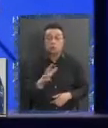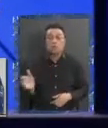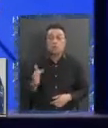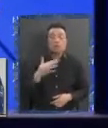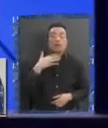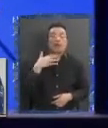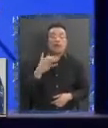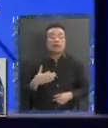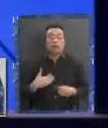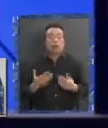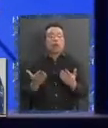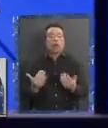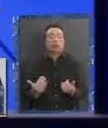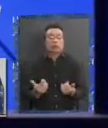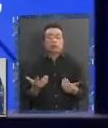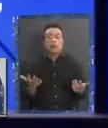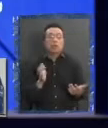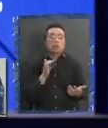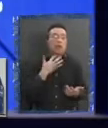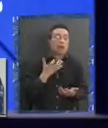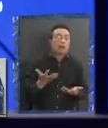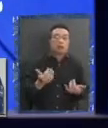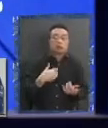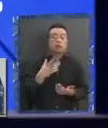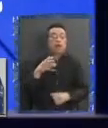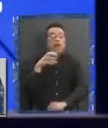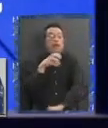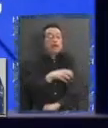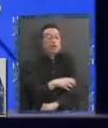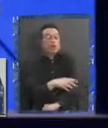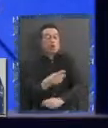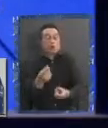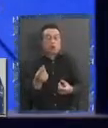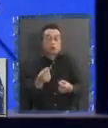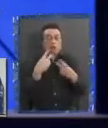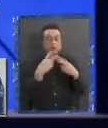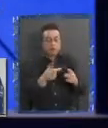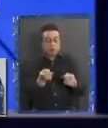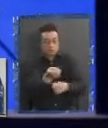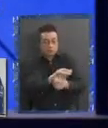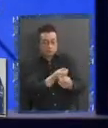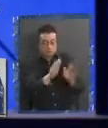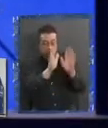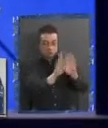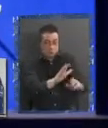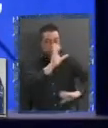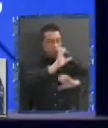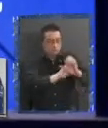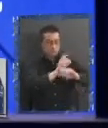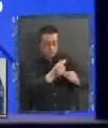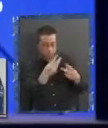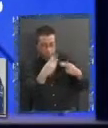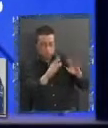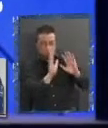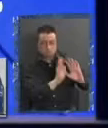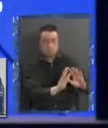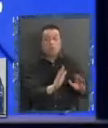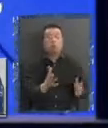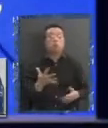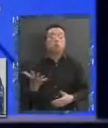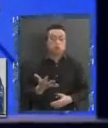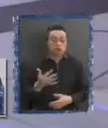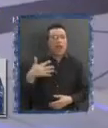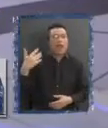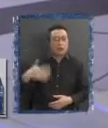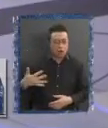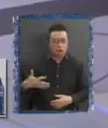que se tenga, que la región maneje su negocio, su industria, es fundamental, porque en este